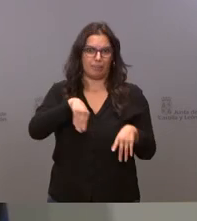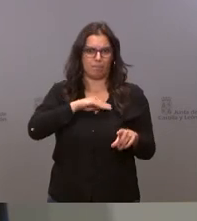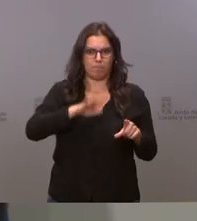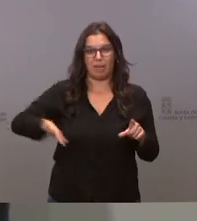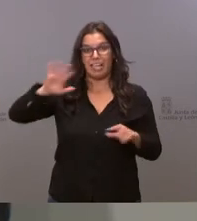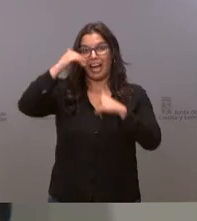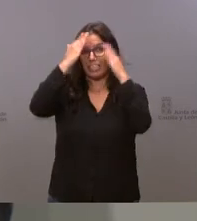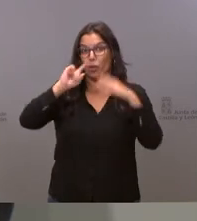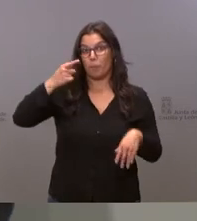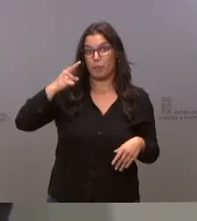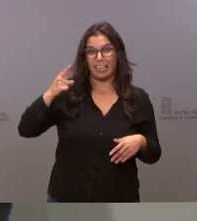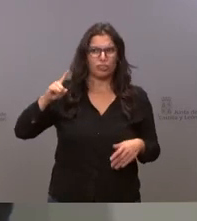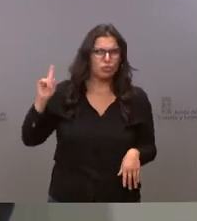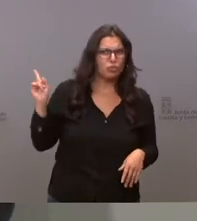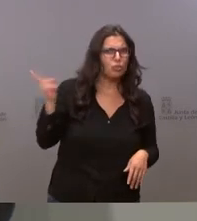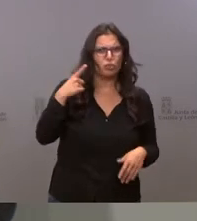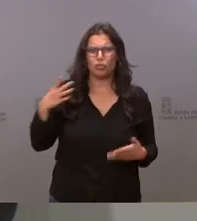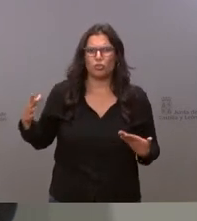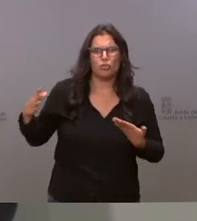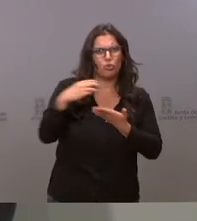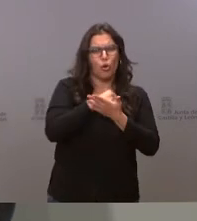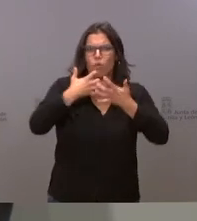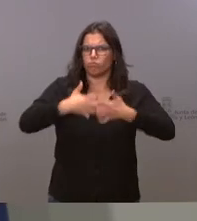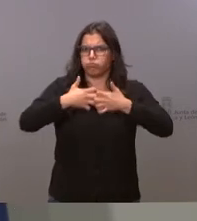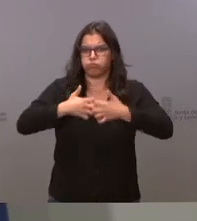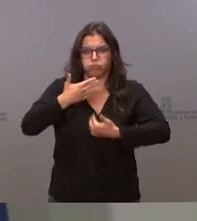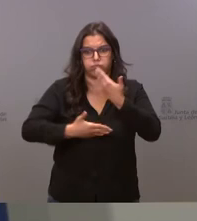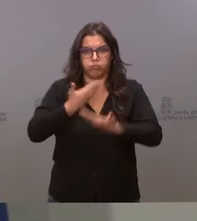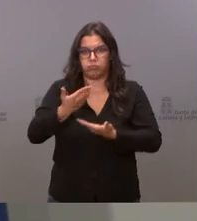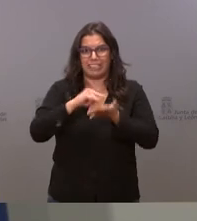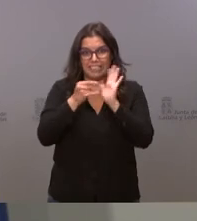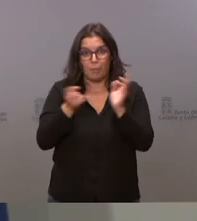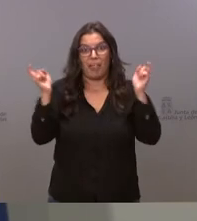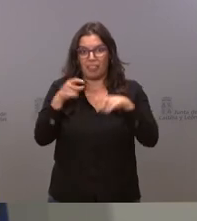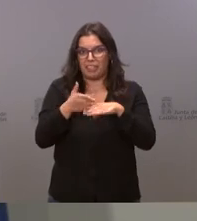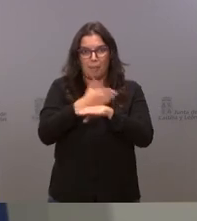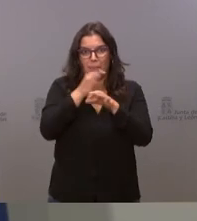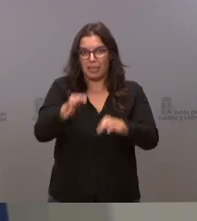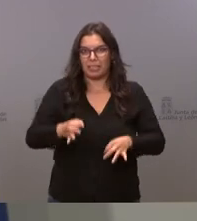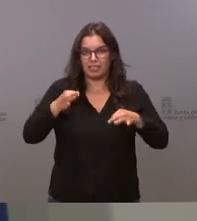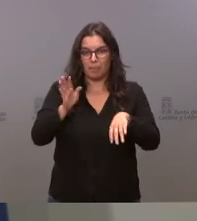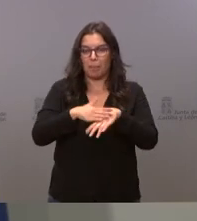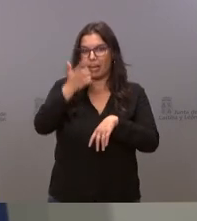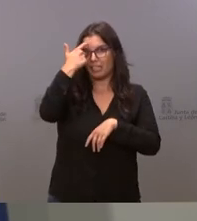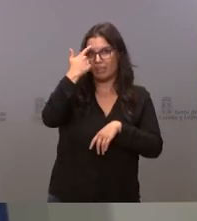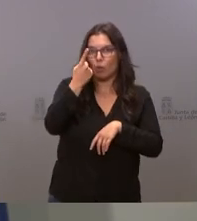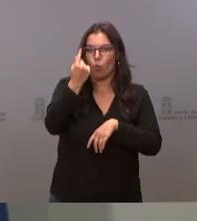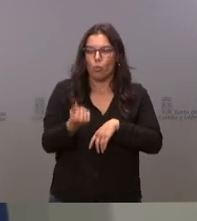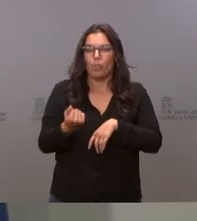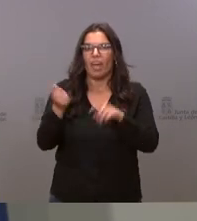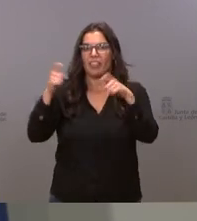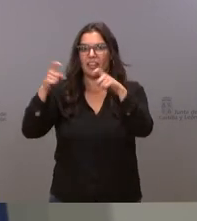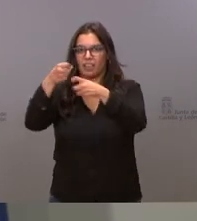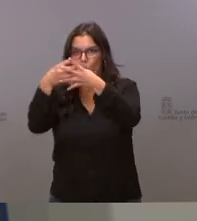funciona funciona con ese sistema que nos permite saber cuántos pacientes tienen citados los facultativos qué carga